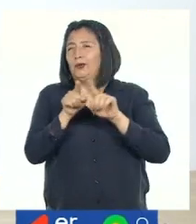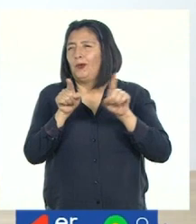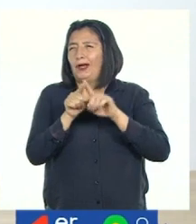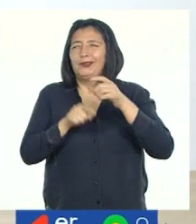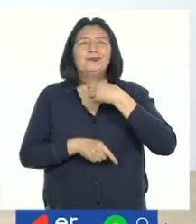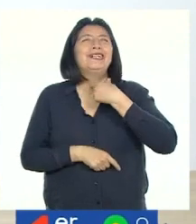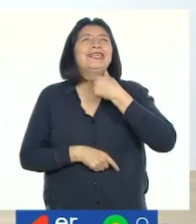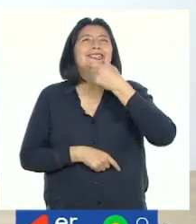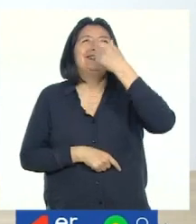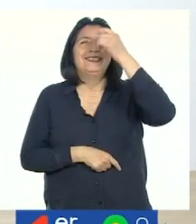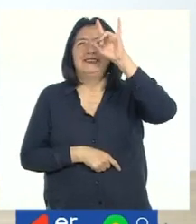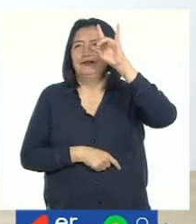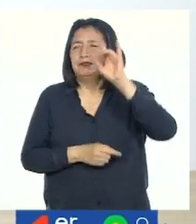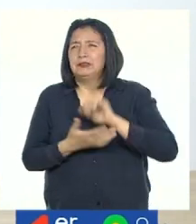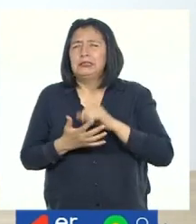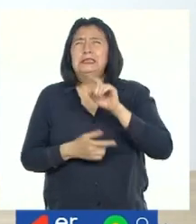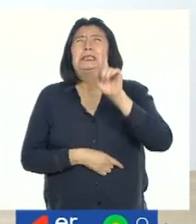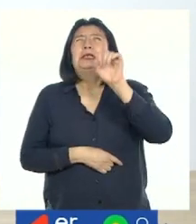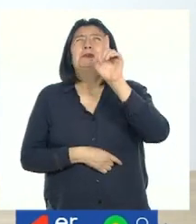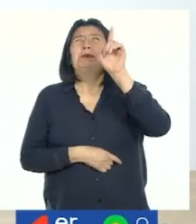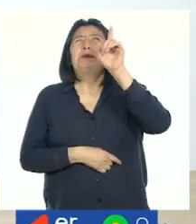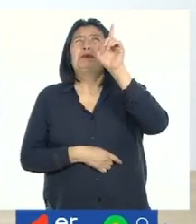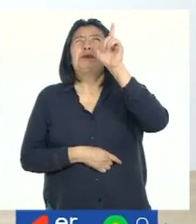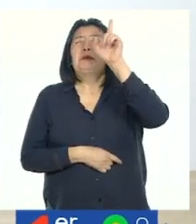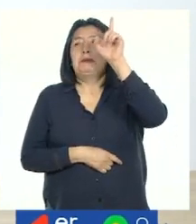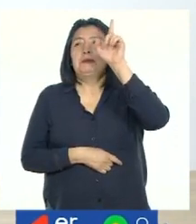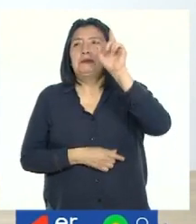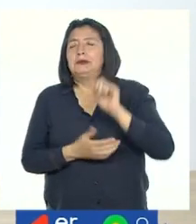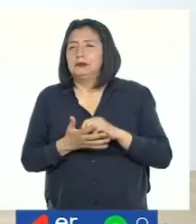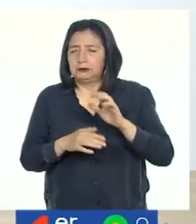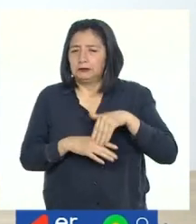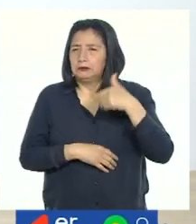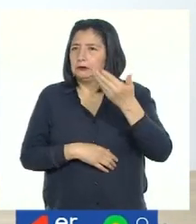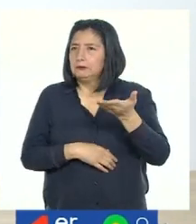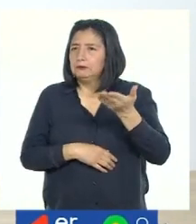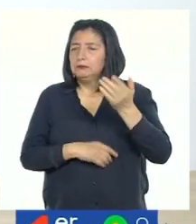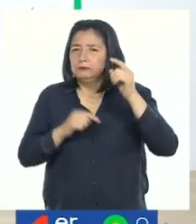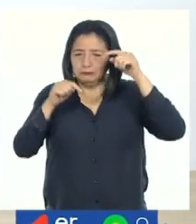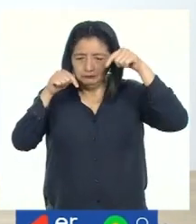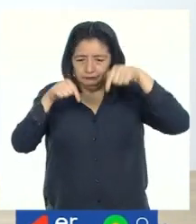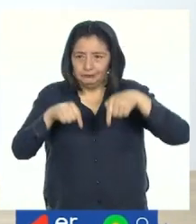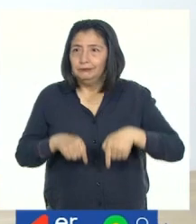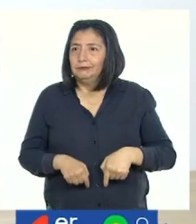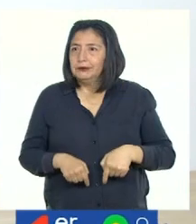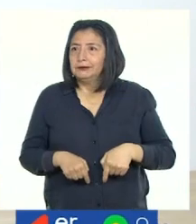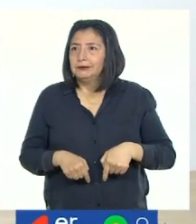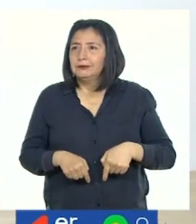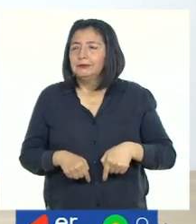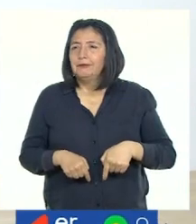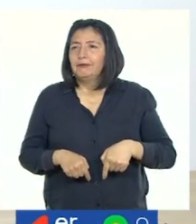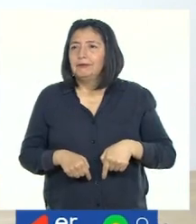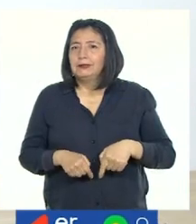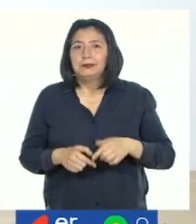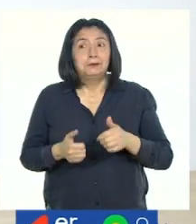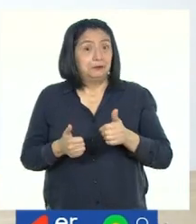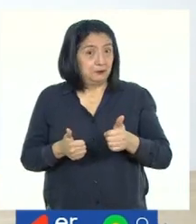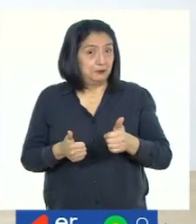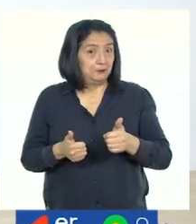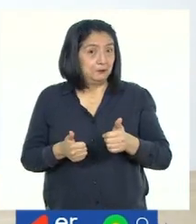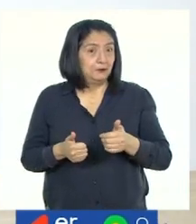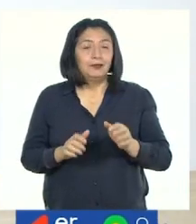furafa. Uy, hasta arriba, hasta arriba, hasta arriba. Y luego nos vamos a agachar. ¿Sí?